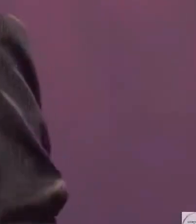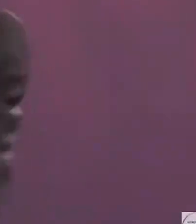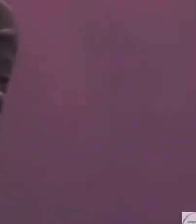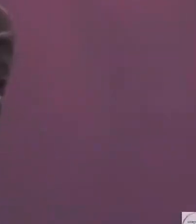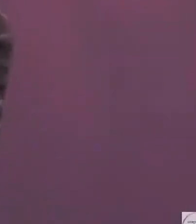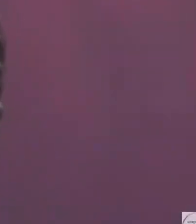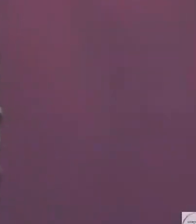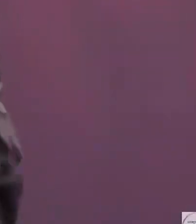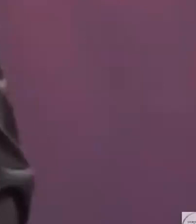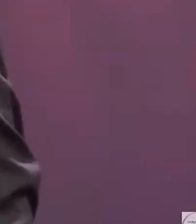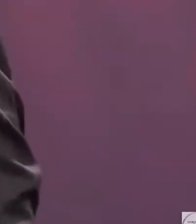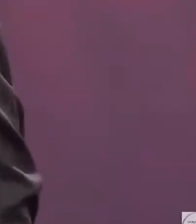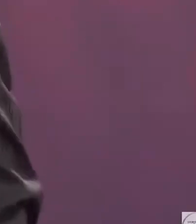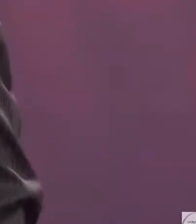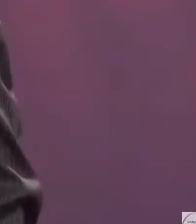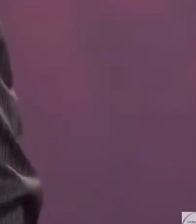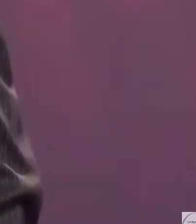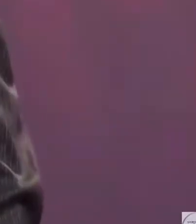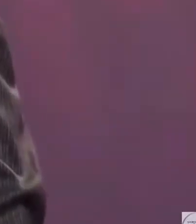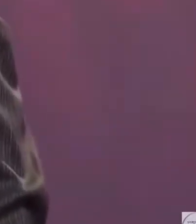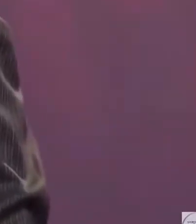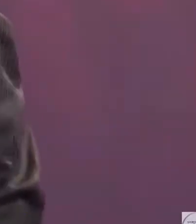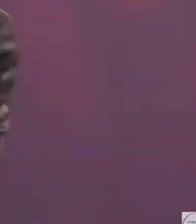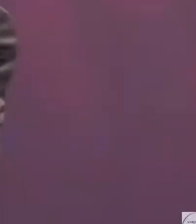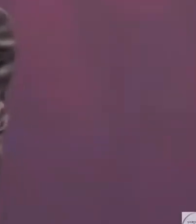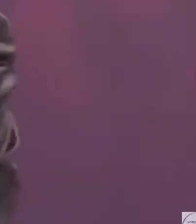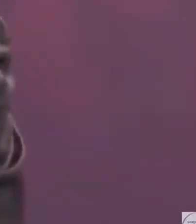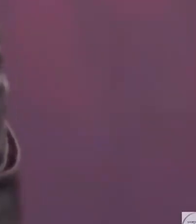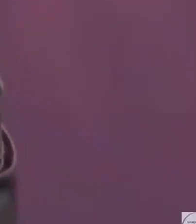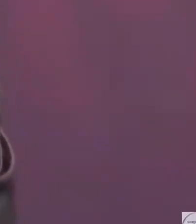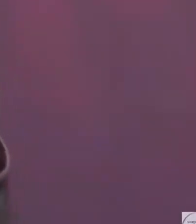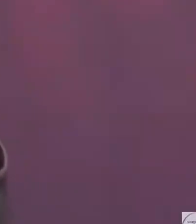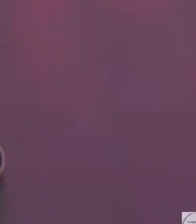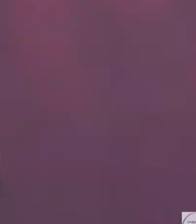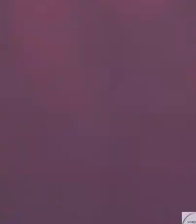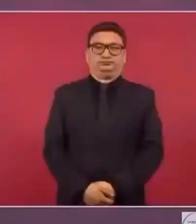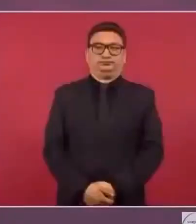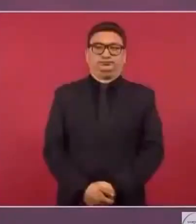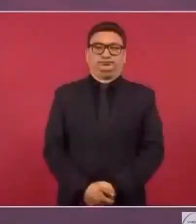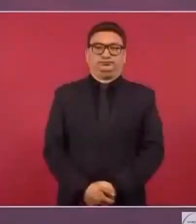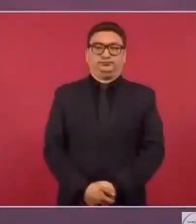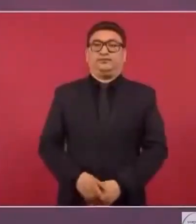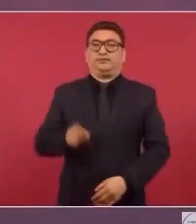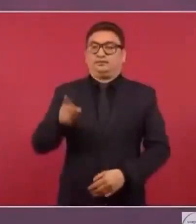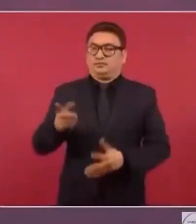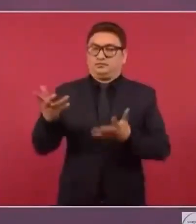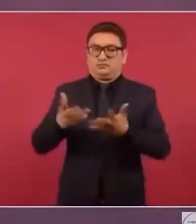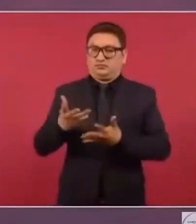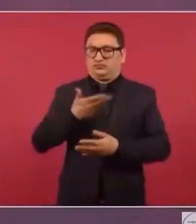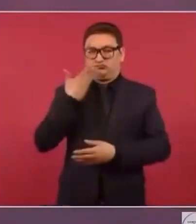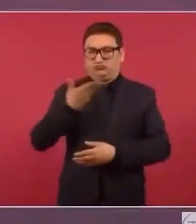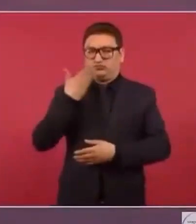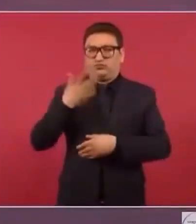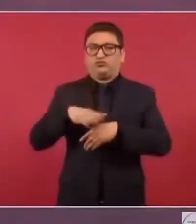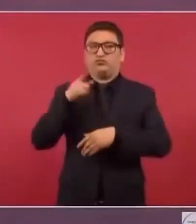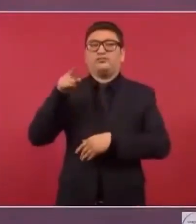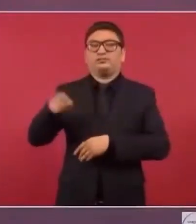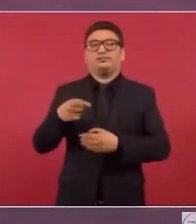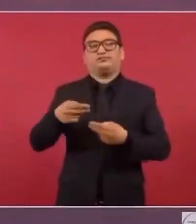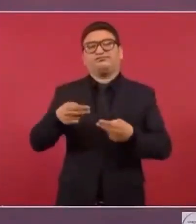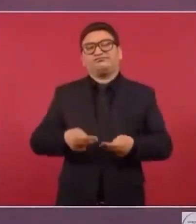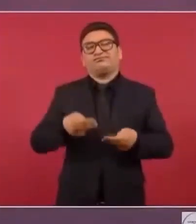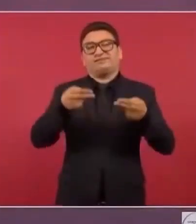Porque es muy conservador, reaccionario. Pero también porque lucra